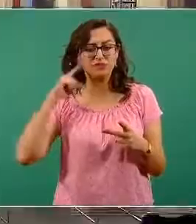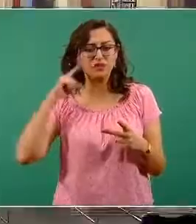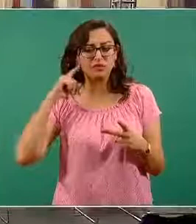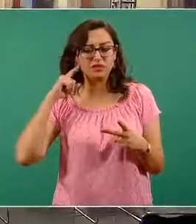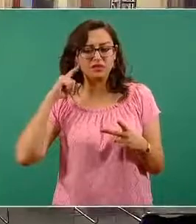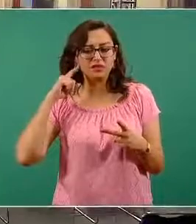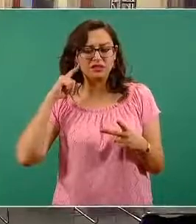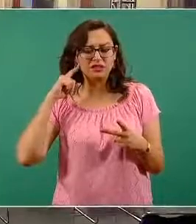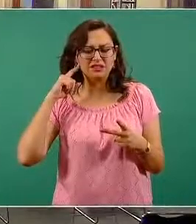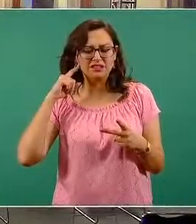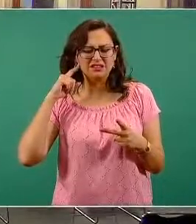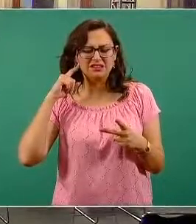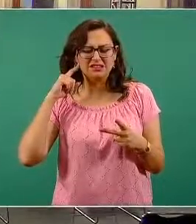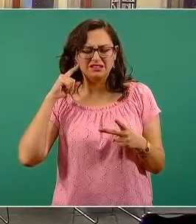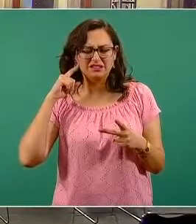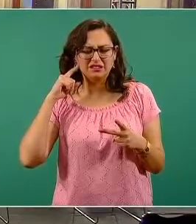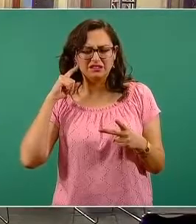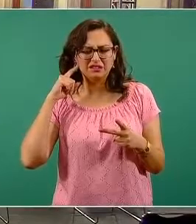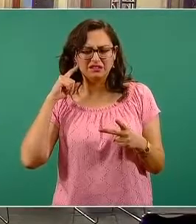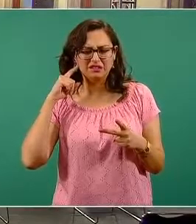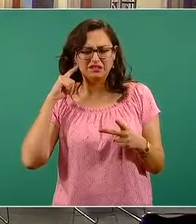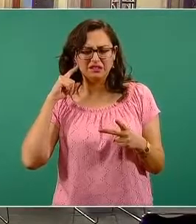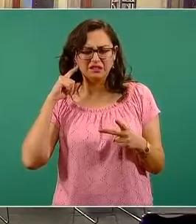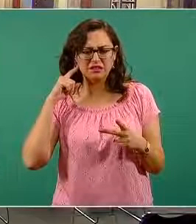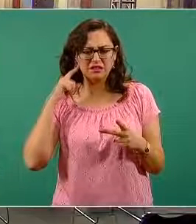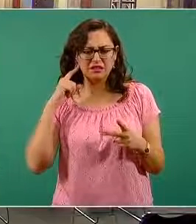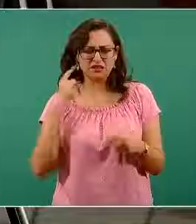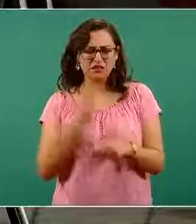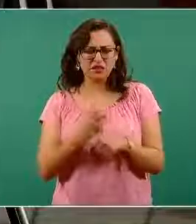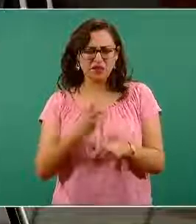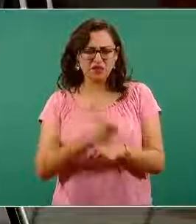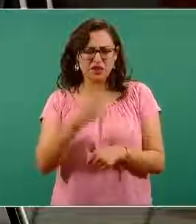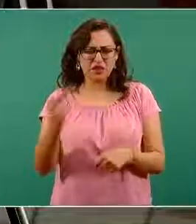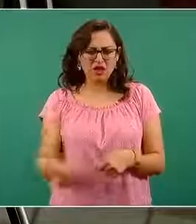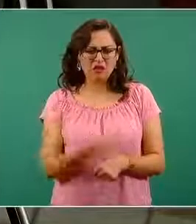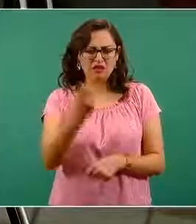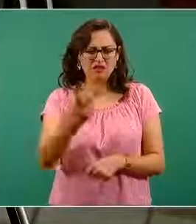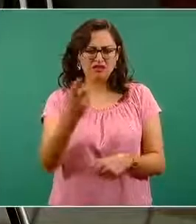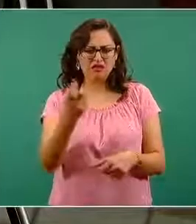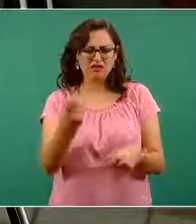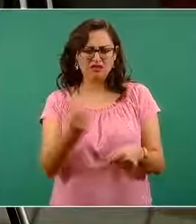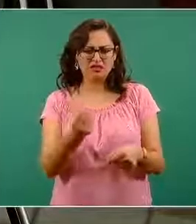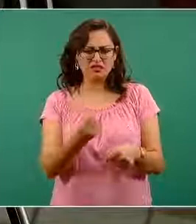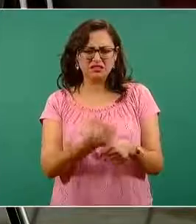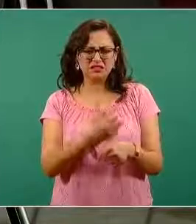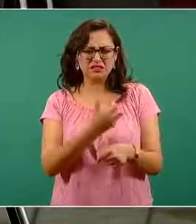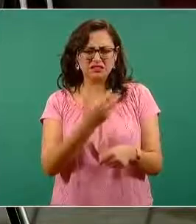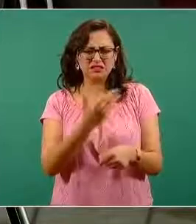opinión, entiendo que al momento de estar descentralizada a la Secretaría de Salud, pues bueno, cada